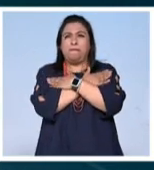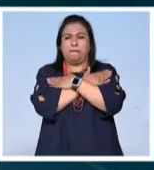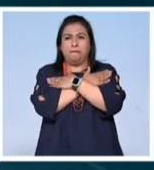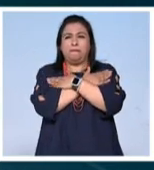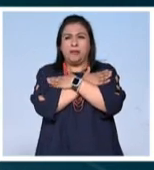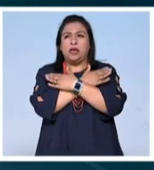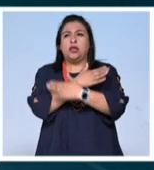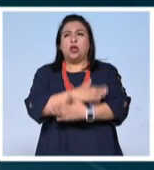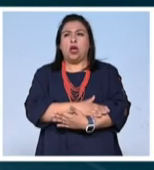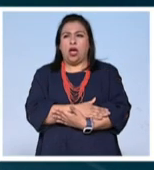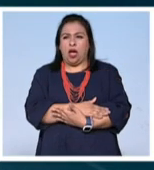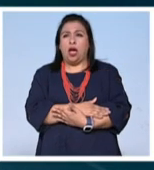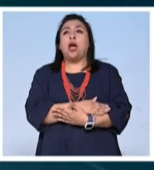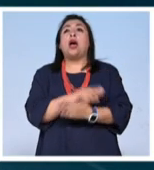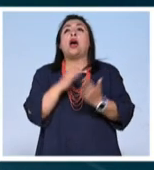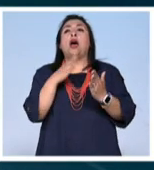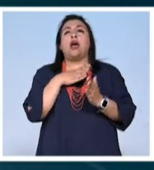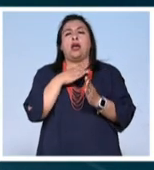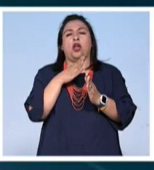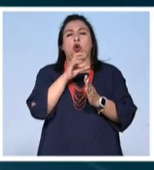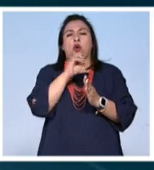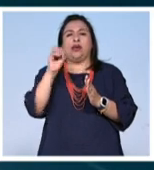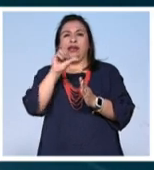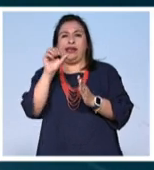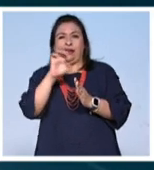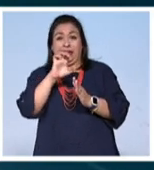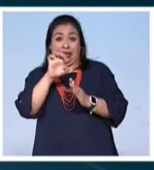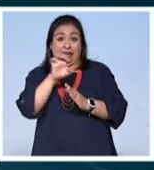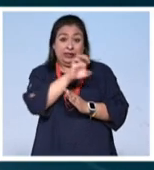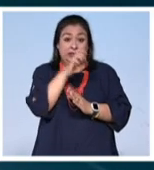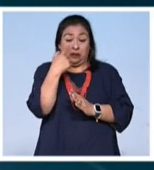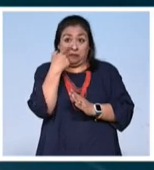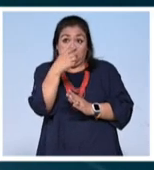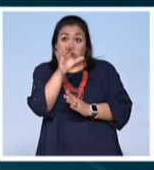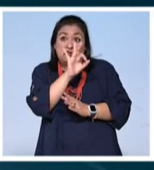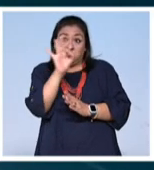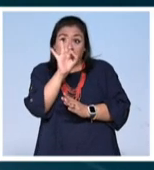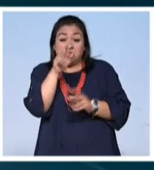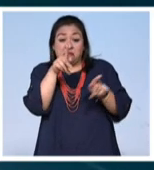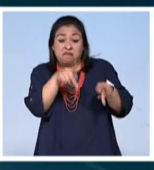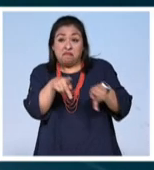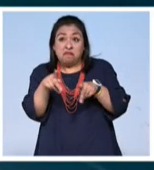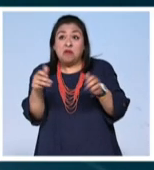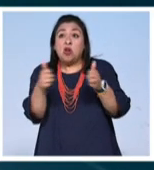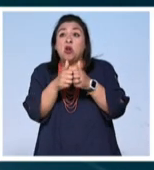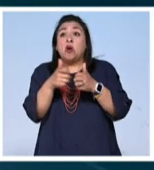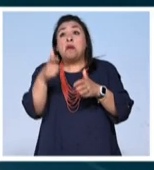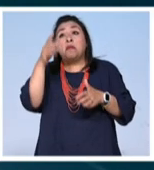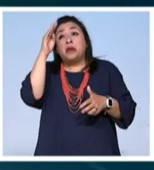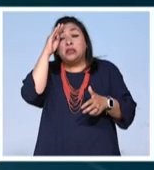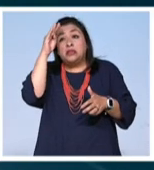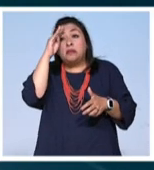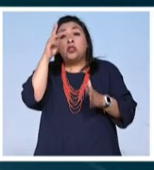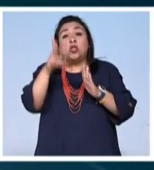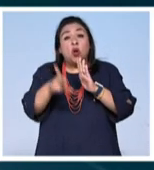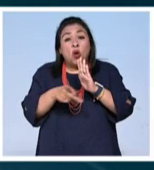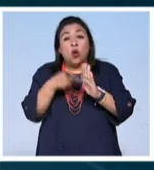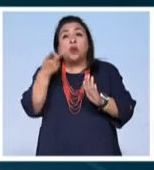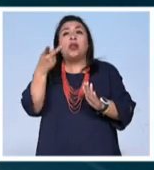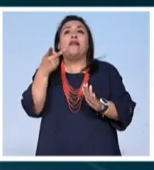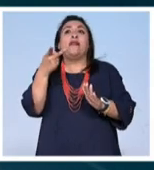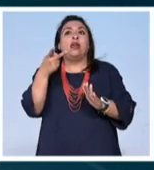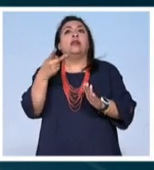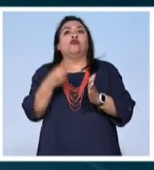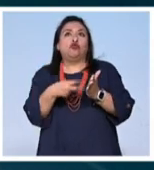región pélvica, y en una orientación de oeste a este, lo que podría revelar que se trata de un entierro vinculado con la creencia de la resurrección en la fe